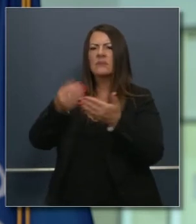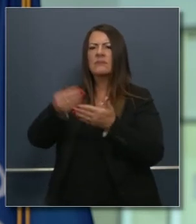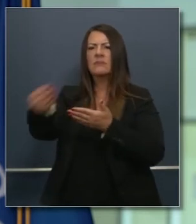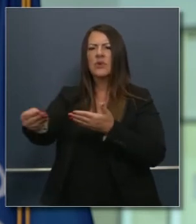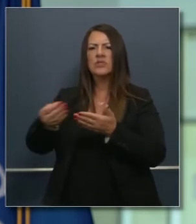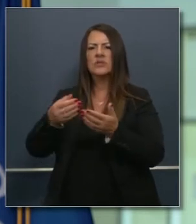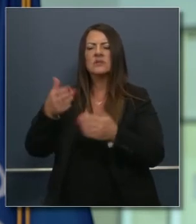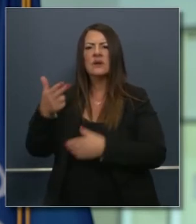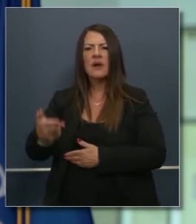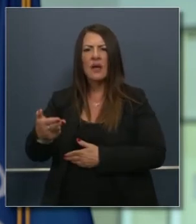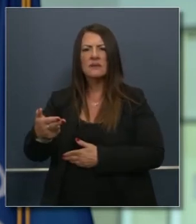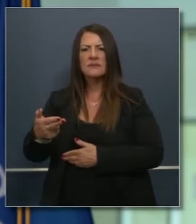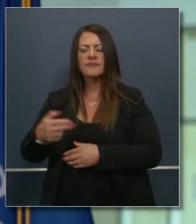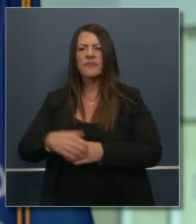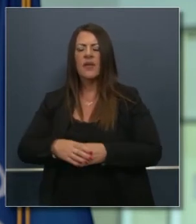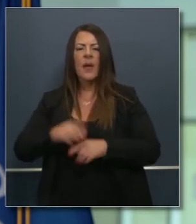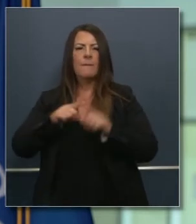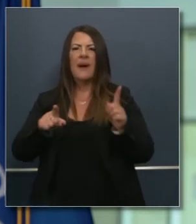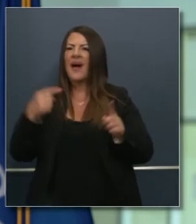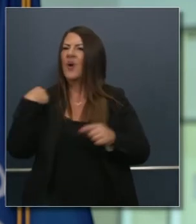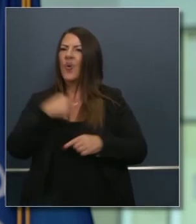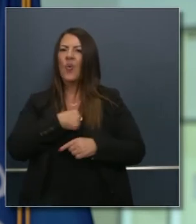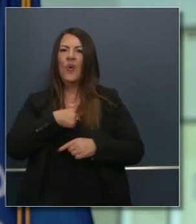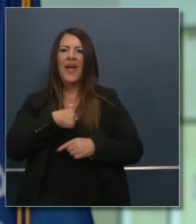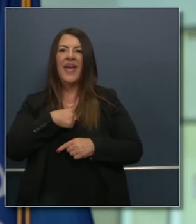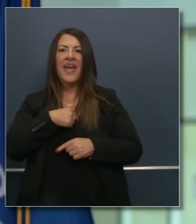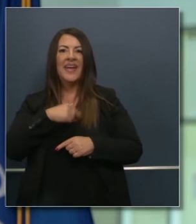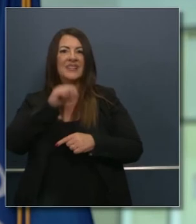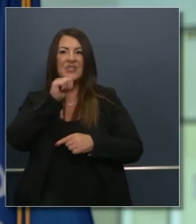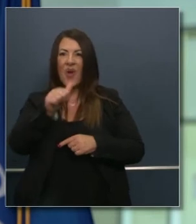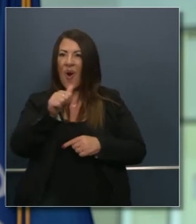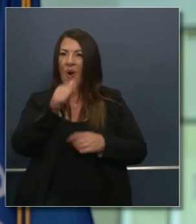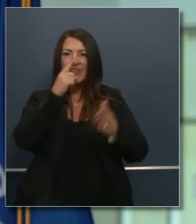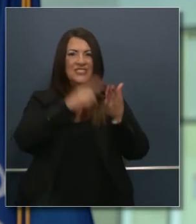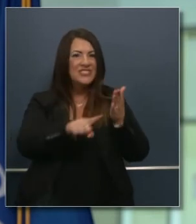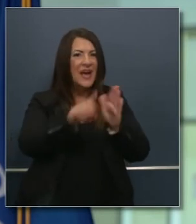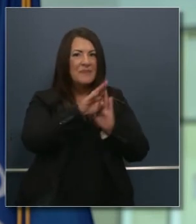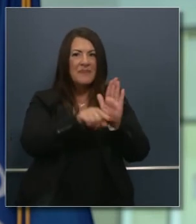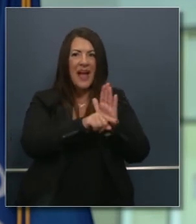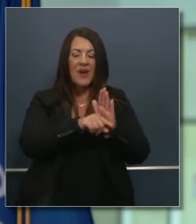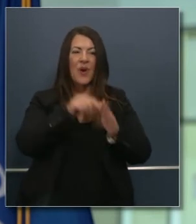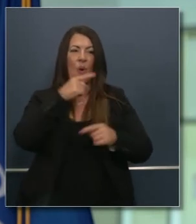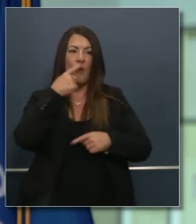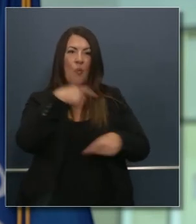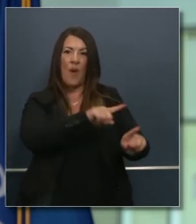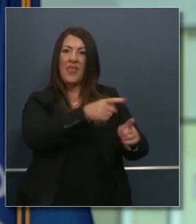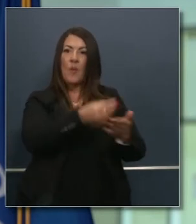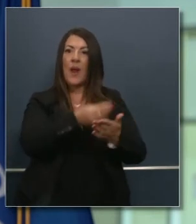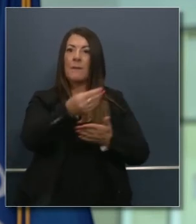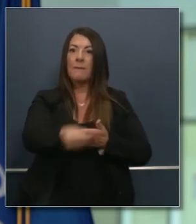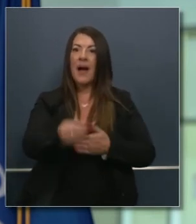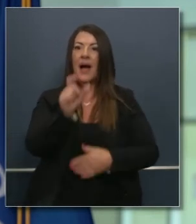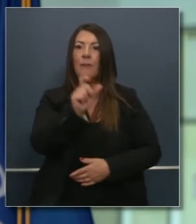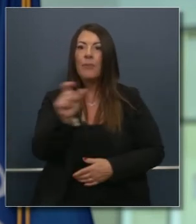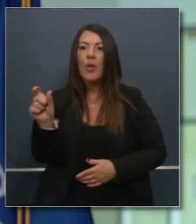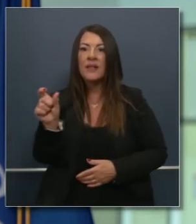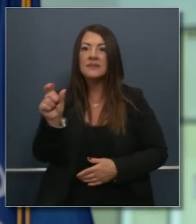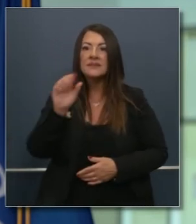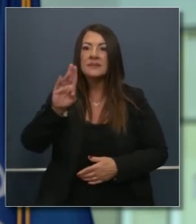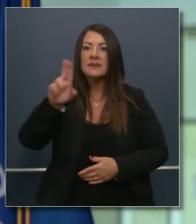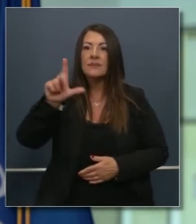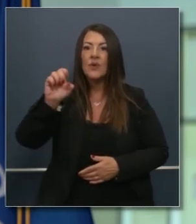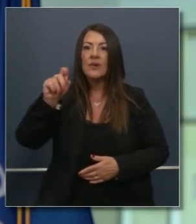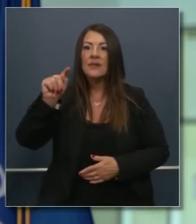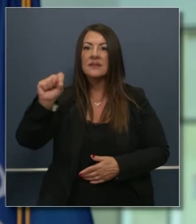de armas de fuego pero no en cuanto al componente mortal que son las municiones los esfuerzos se concentran entonces no solamente